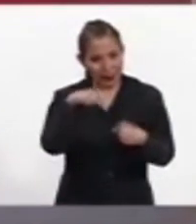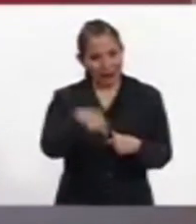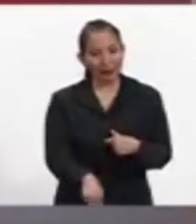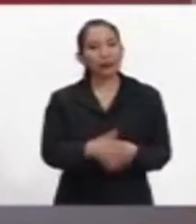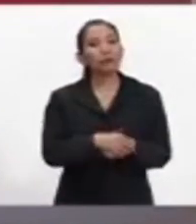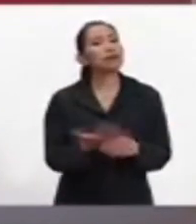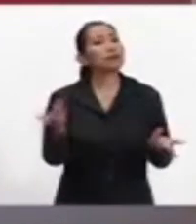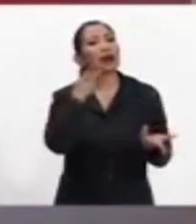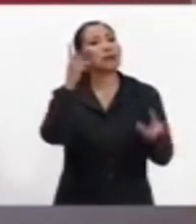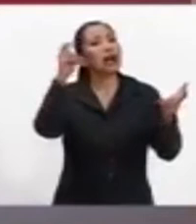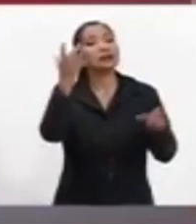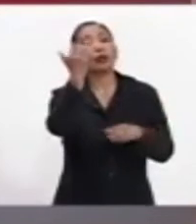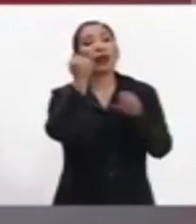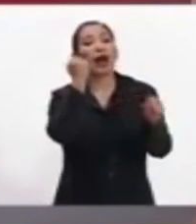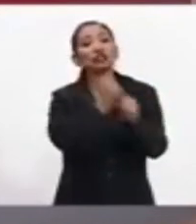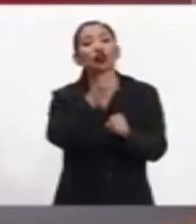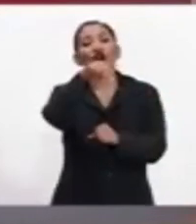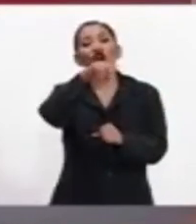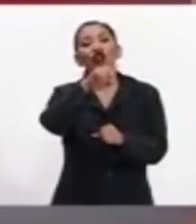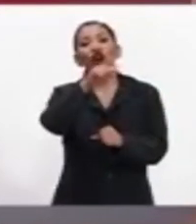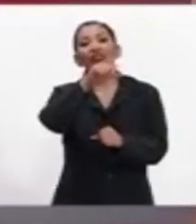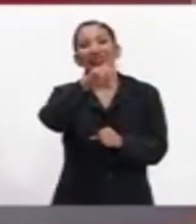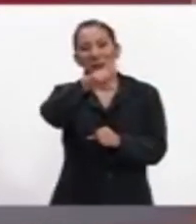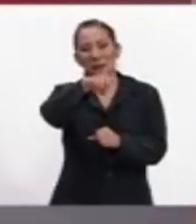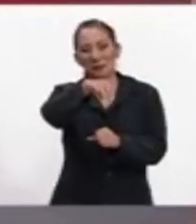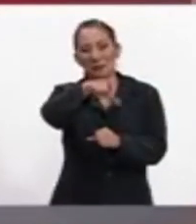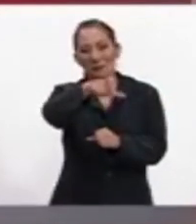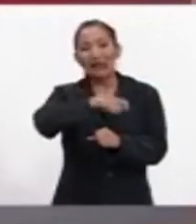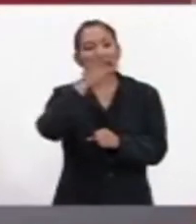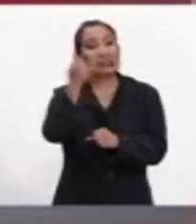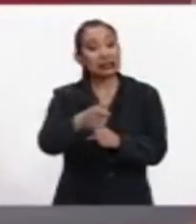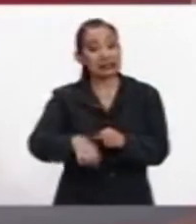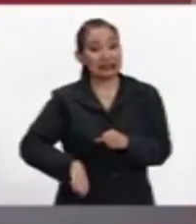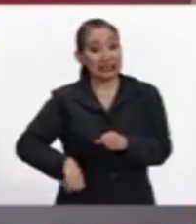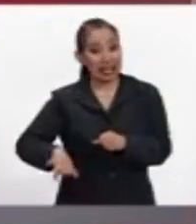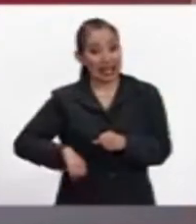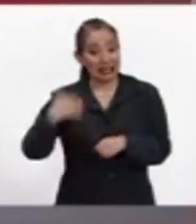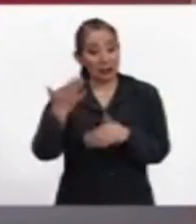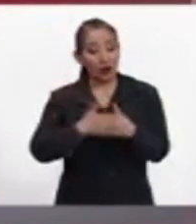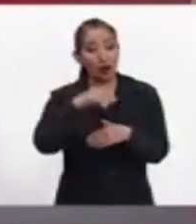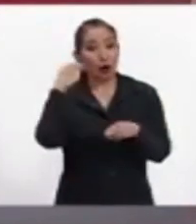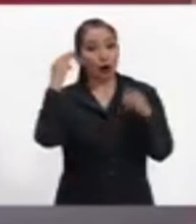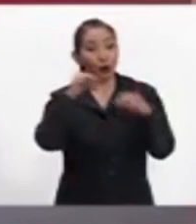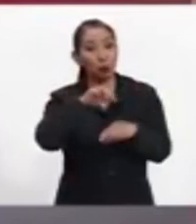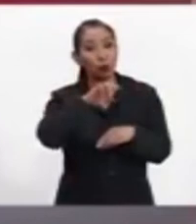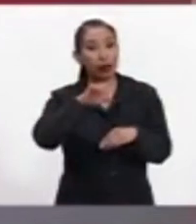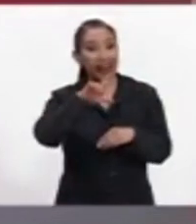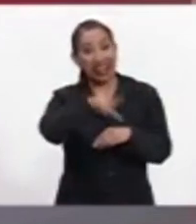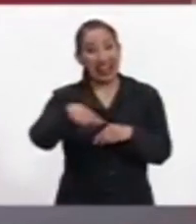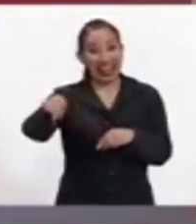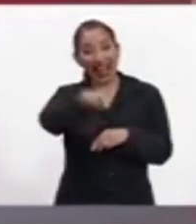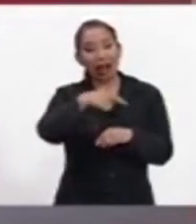de los 50 años de Notimex y este acto interesante que van a tener en el Monal, que es la presentación